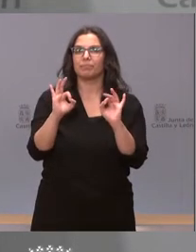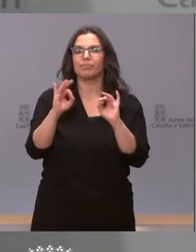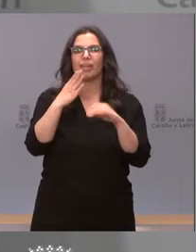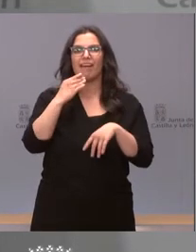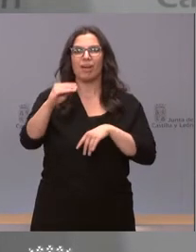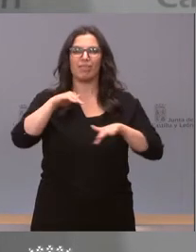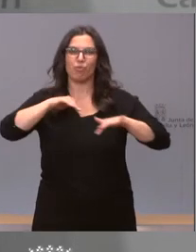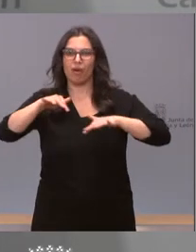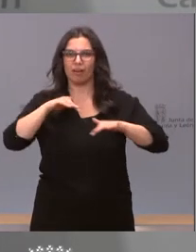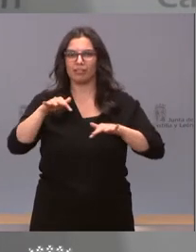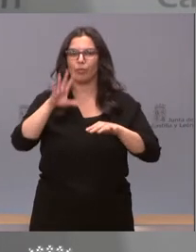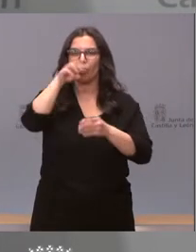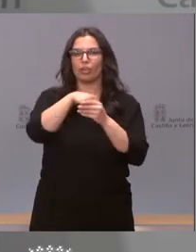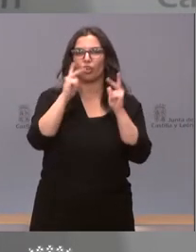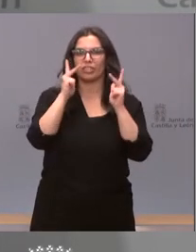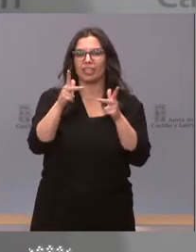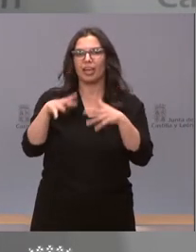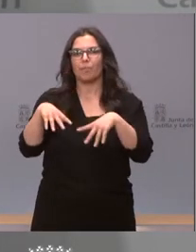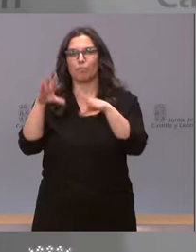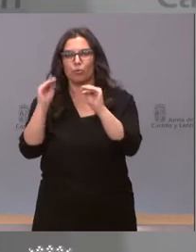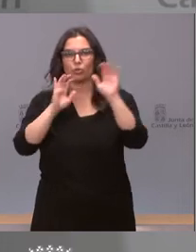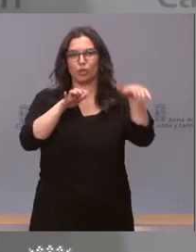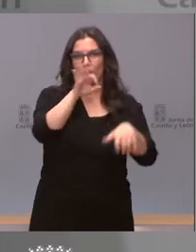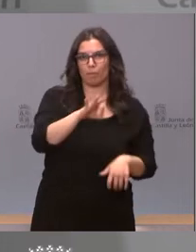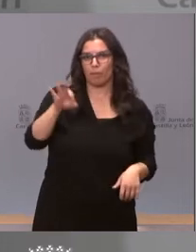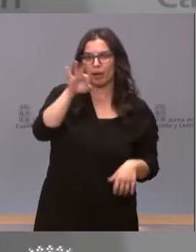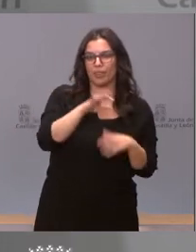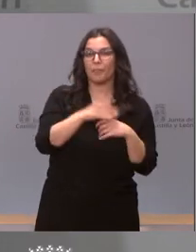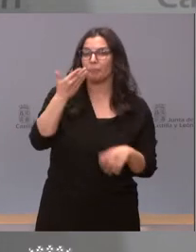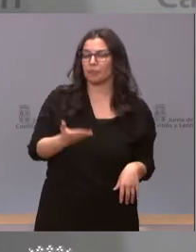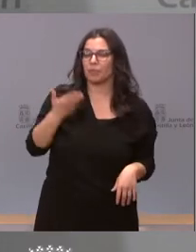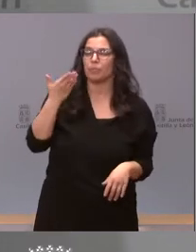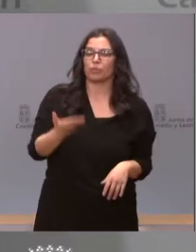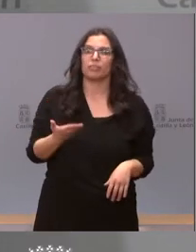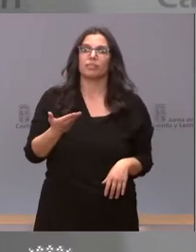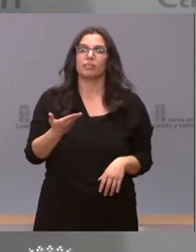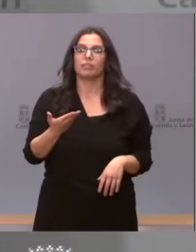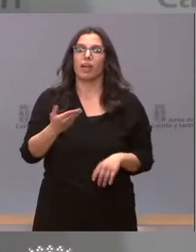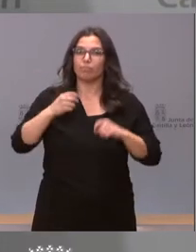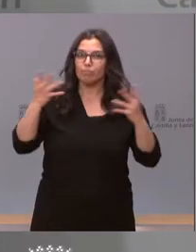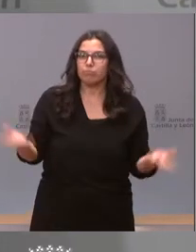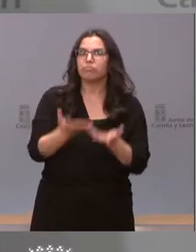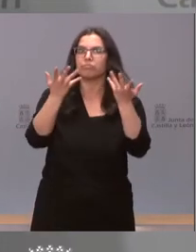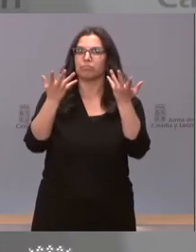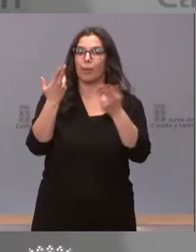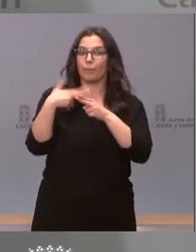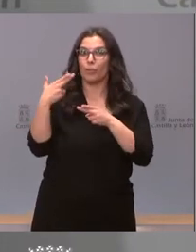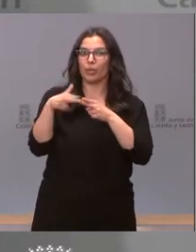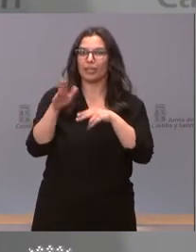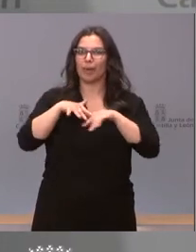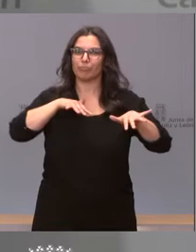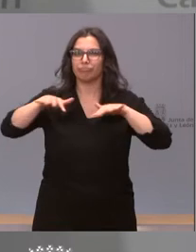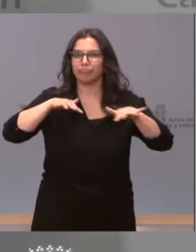activo en las residencias de Burgos, León y Palencia. Es importante continuar promocionando esta política de